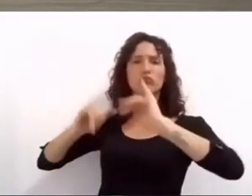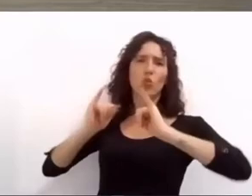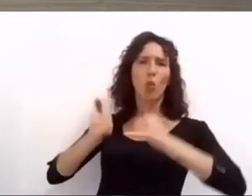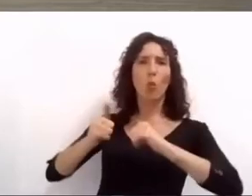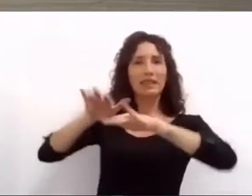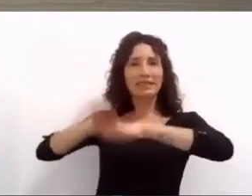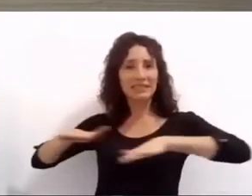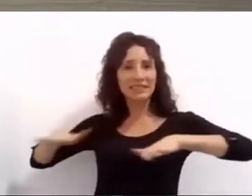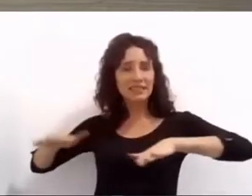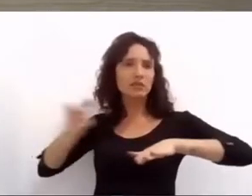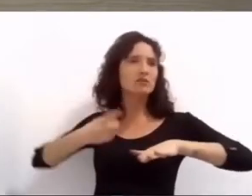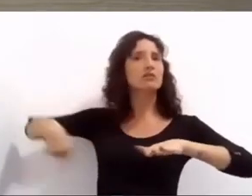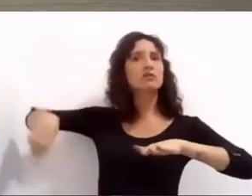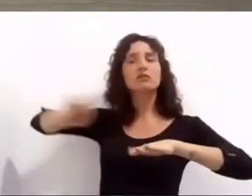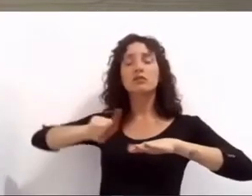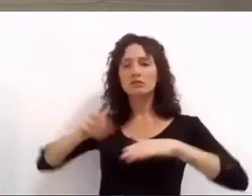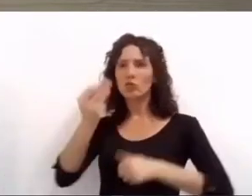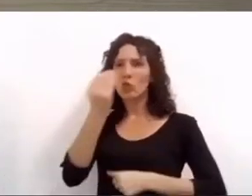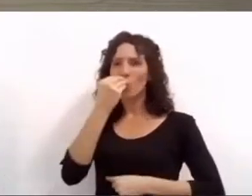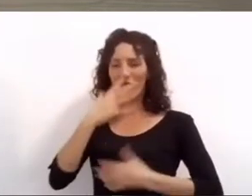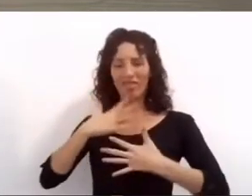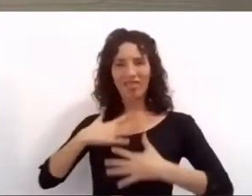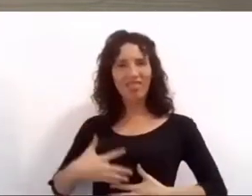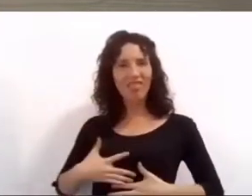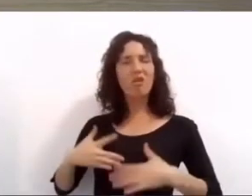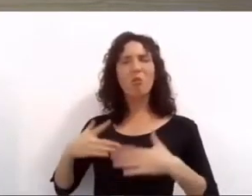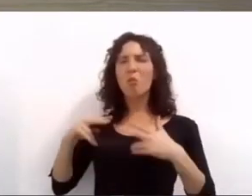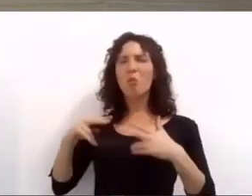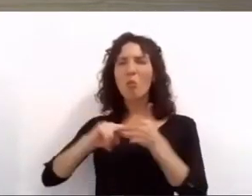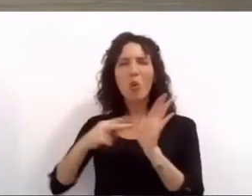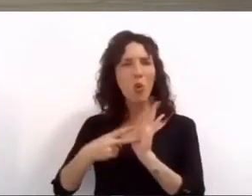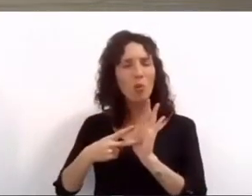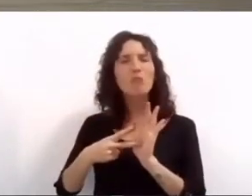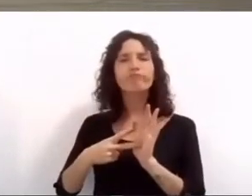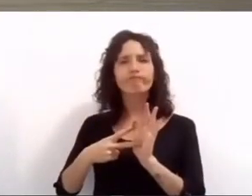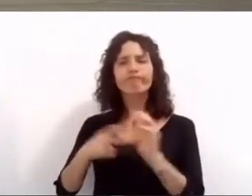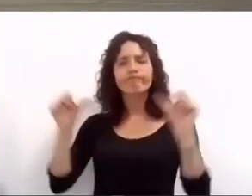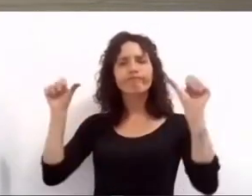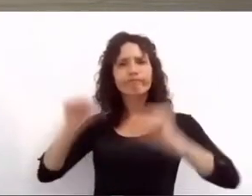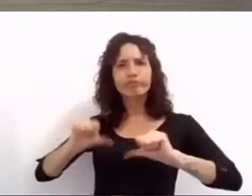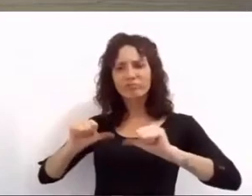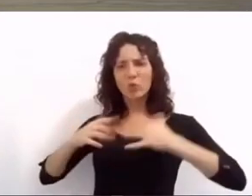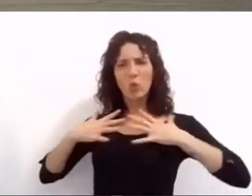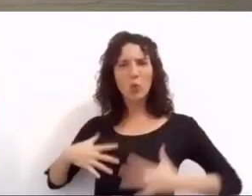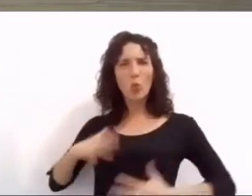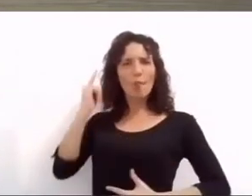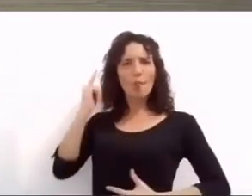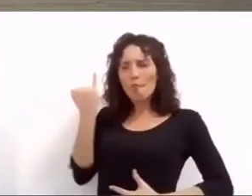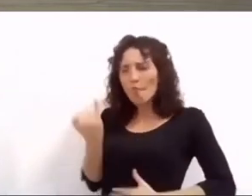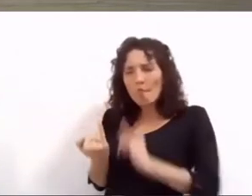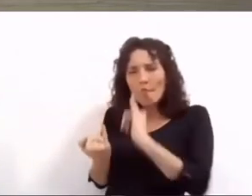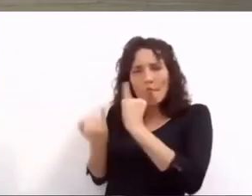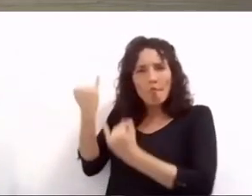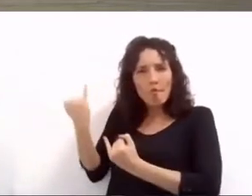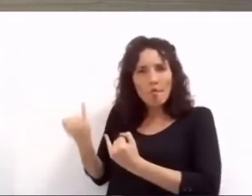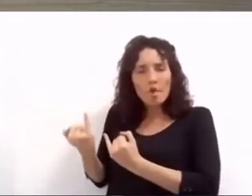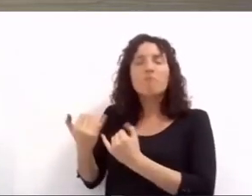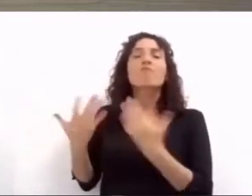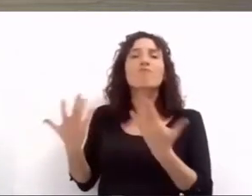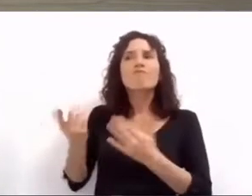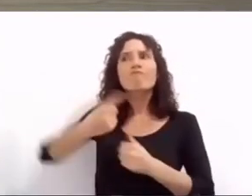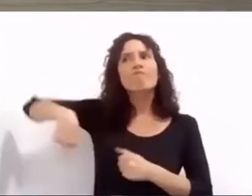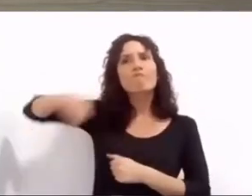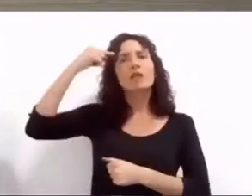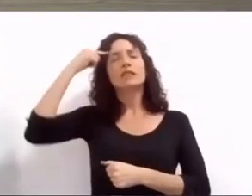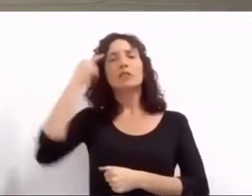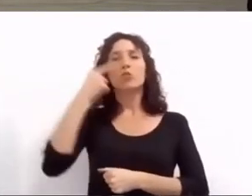en la ciudad tenía problemas alimentarios por malnutrición la pandemia profundizó la urgencia y reforzó la importancia de articular